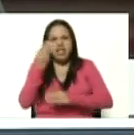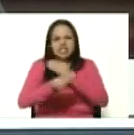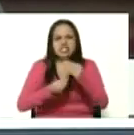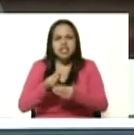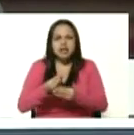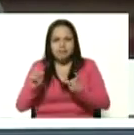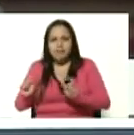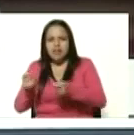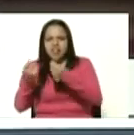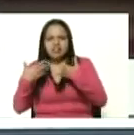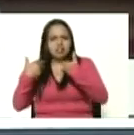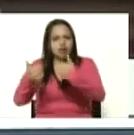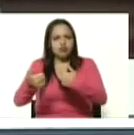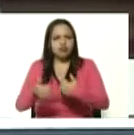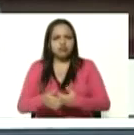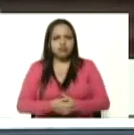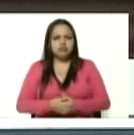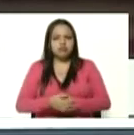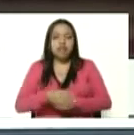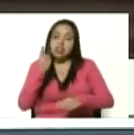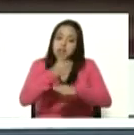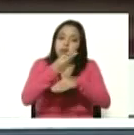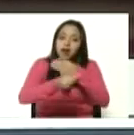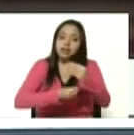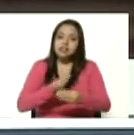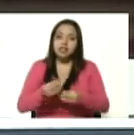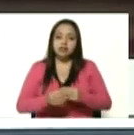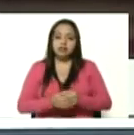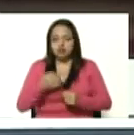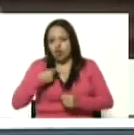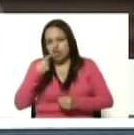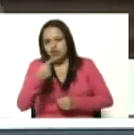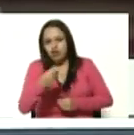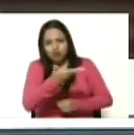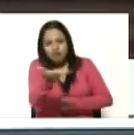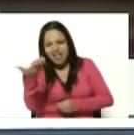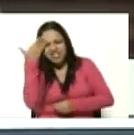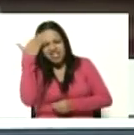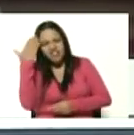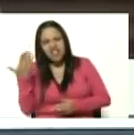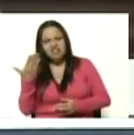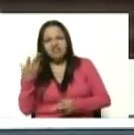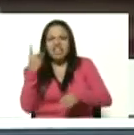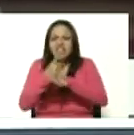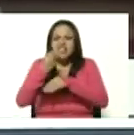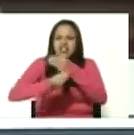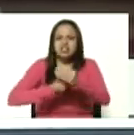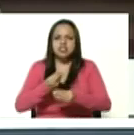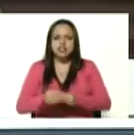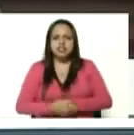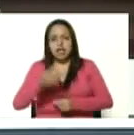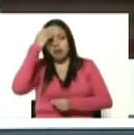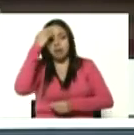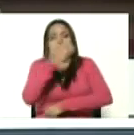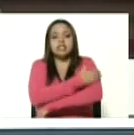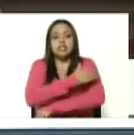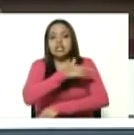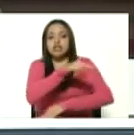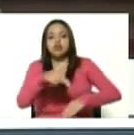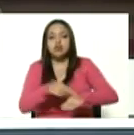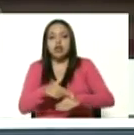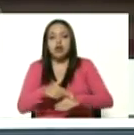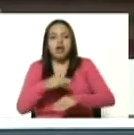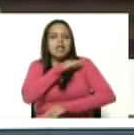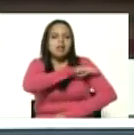curarse también hagámoslo solamente lo digo ya usted sabe qué hacer milicia nacional bolivariana una misión